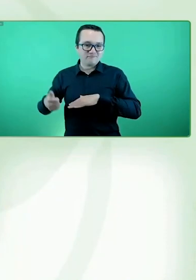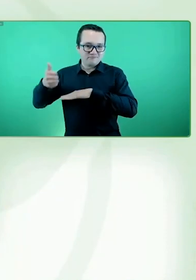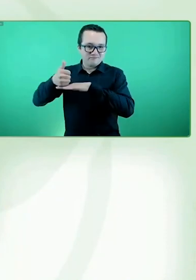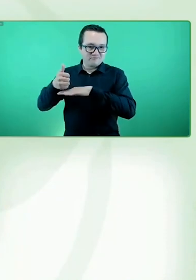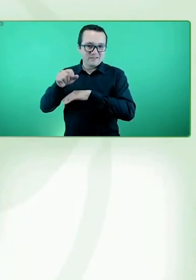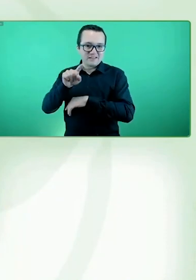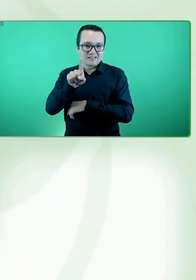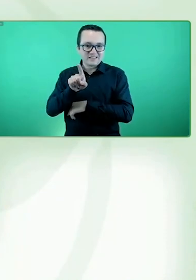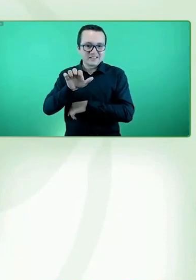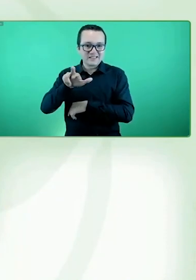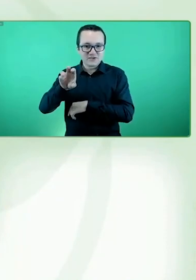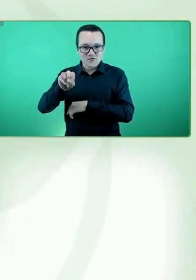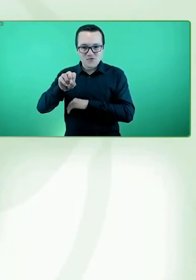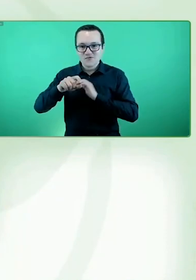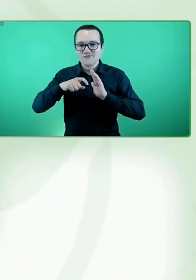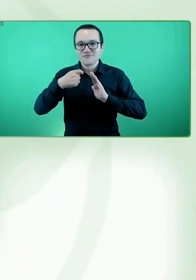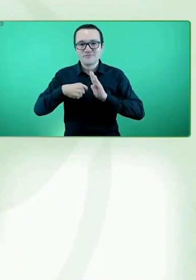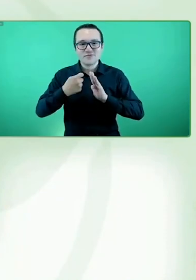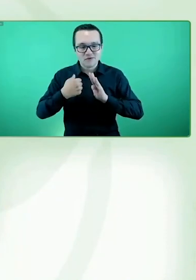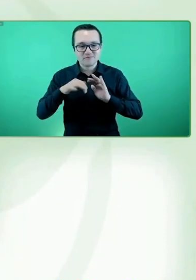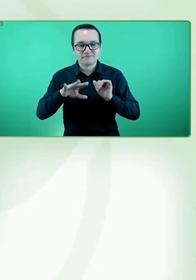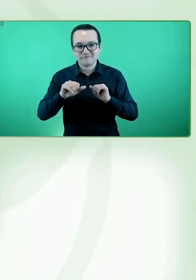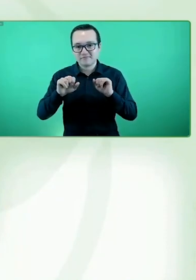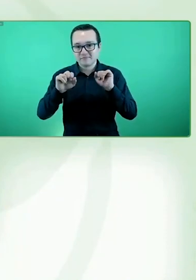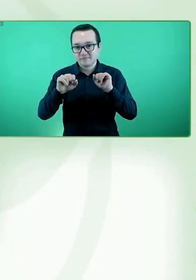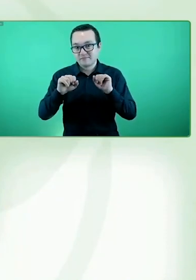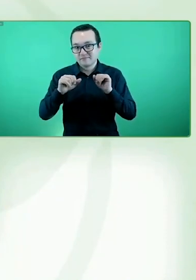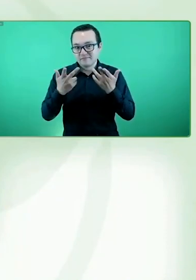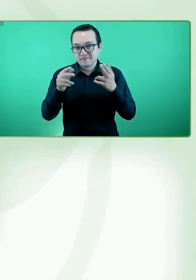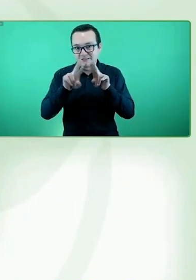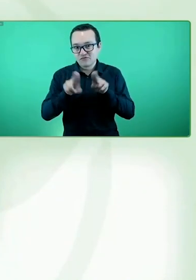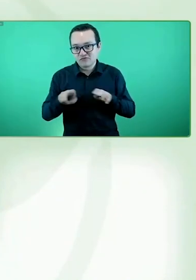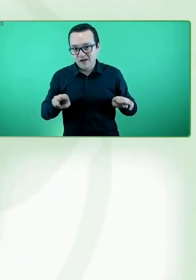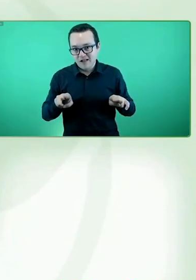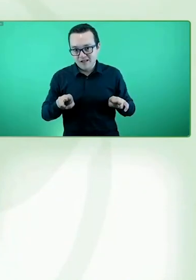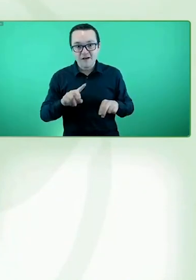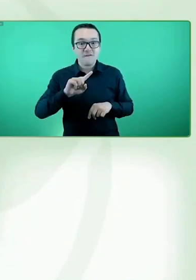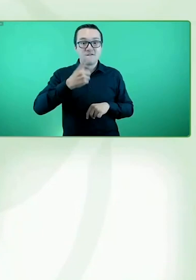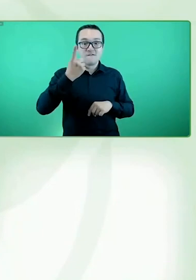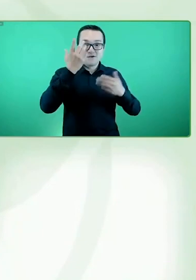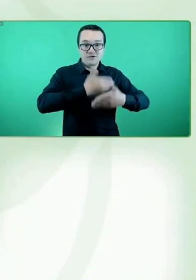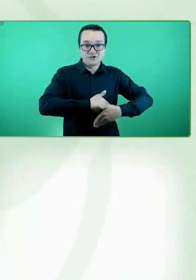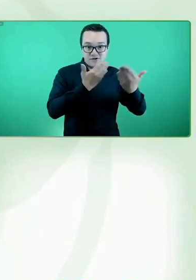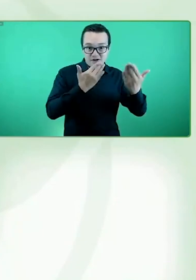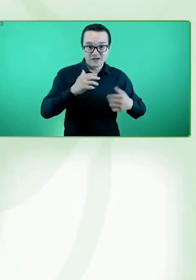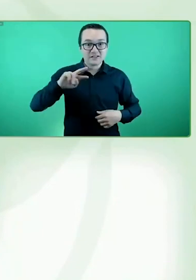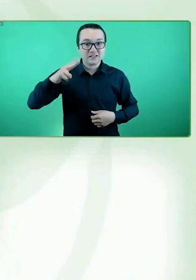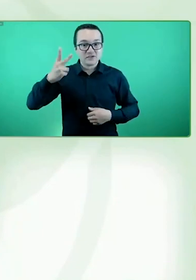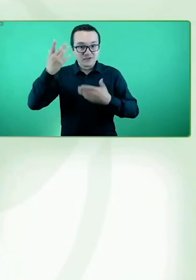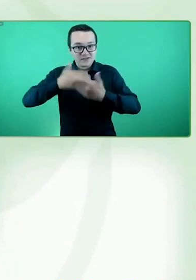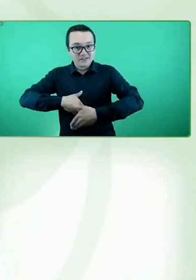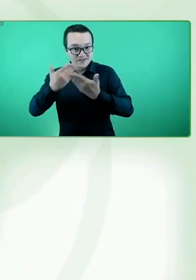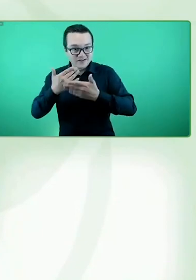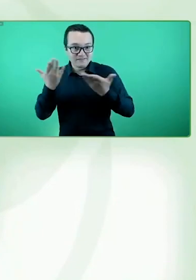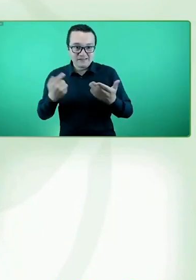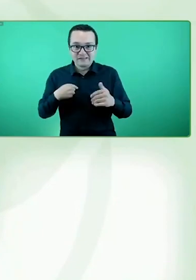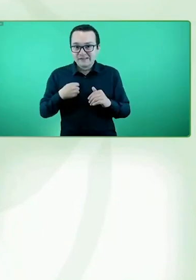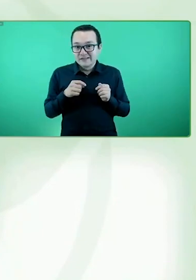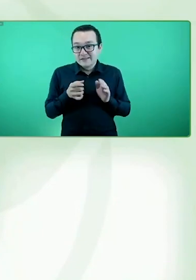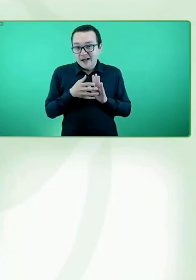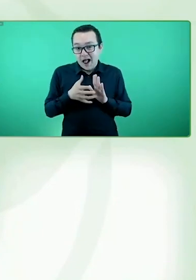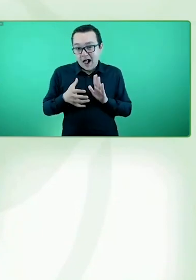segundo día para América Latina y el mundo hispanoparlante. Voy a reducir la velocidad para que tanto la